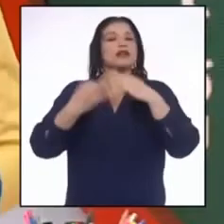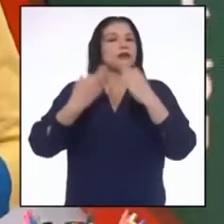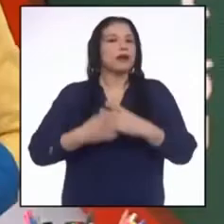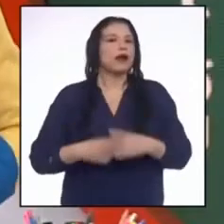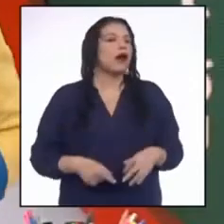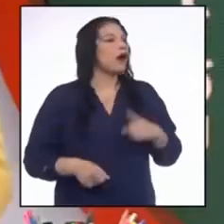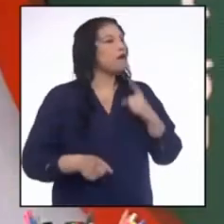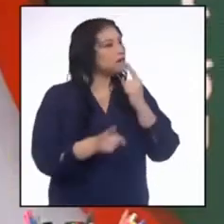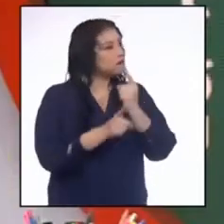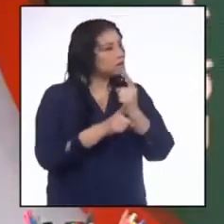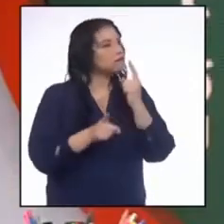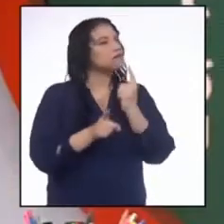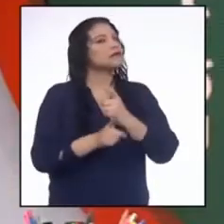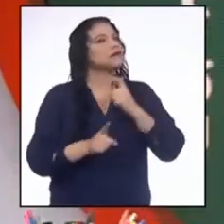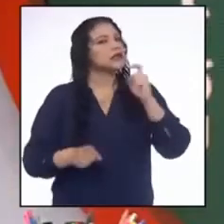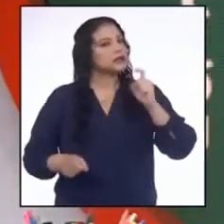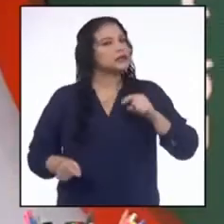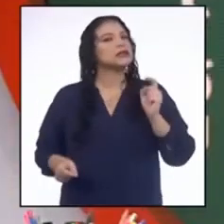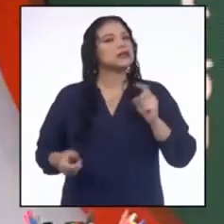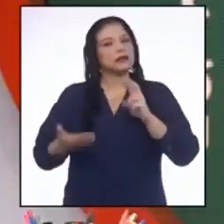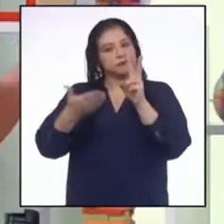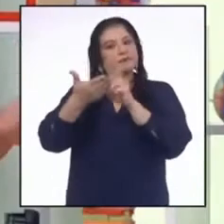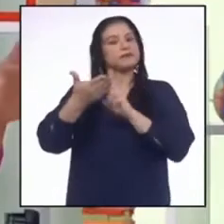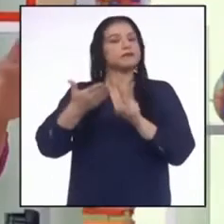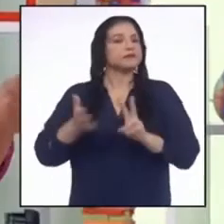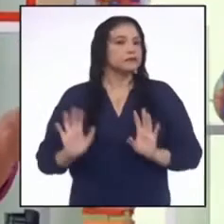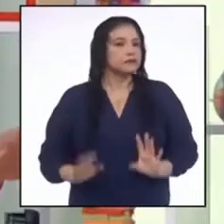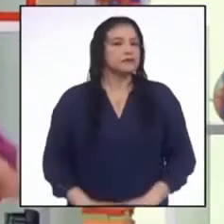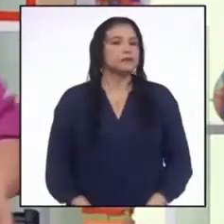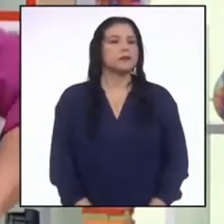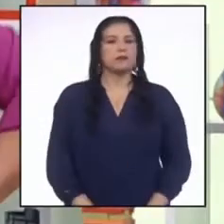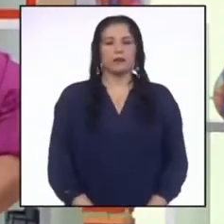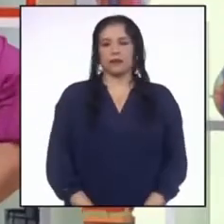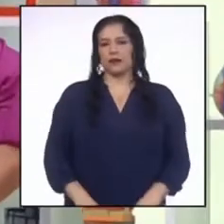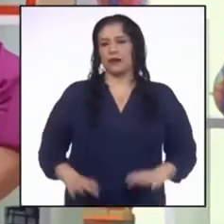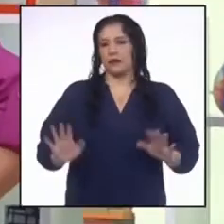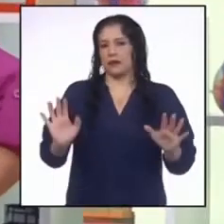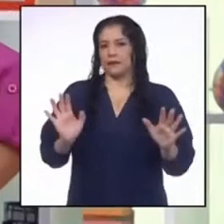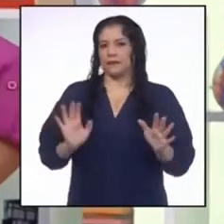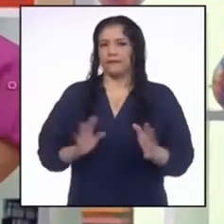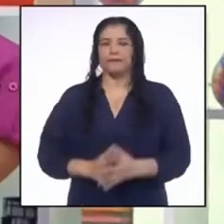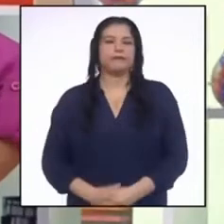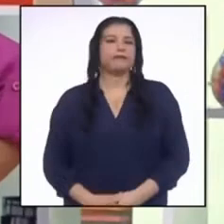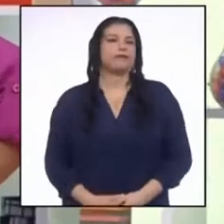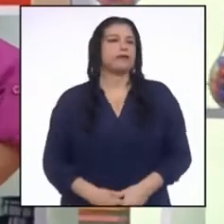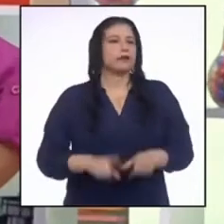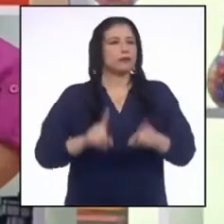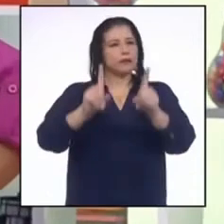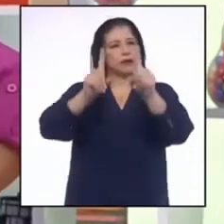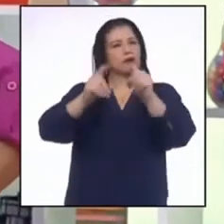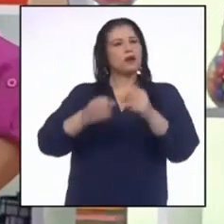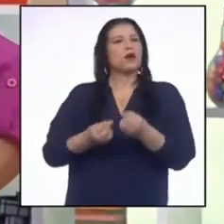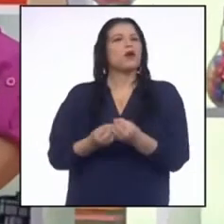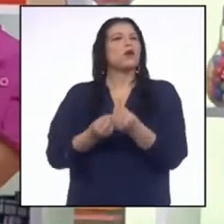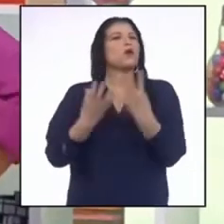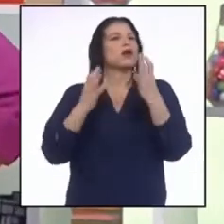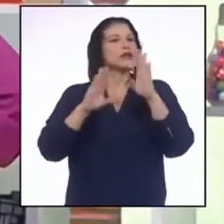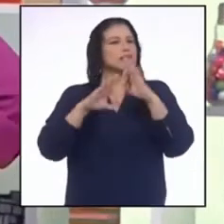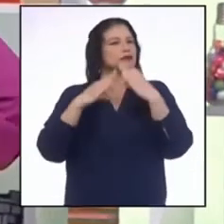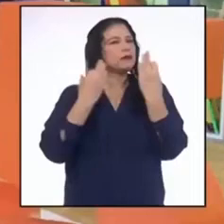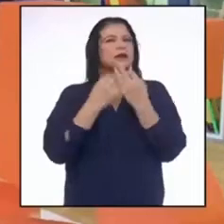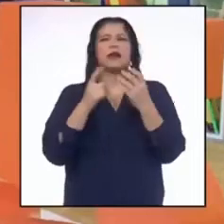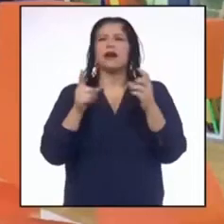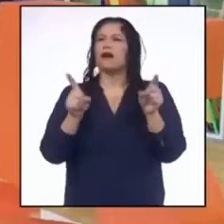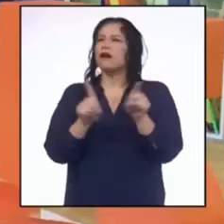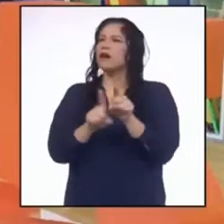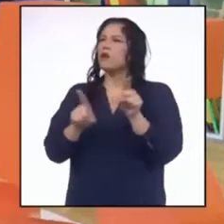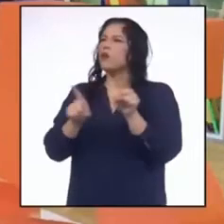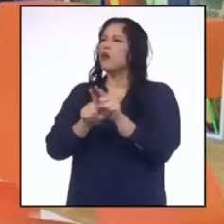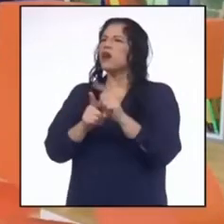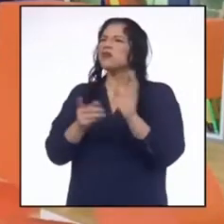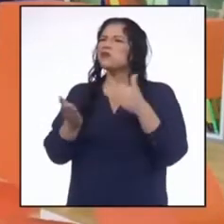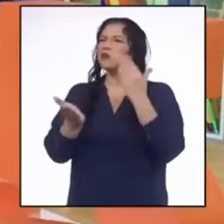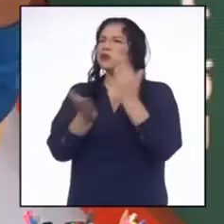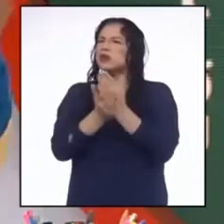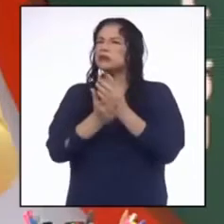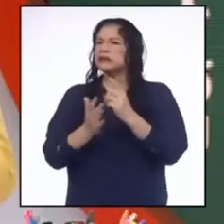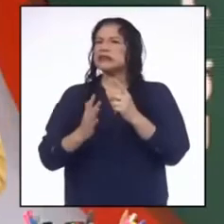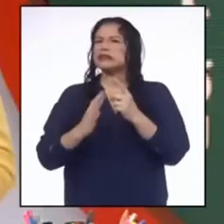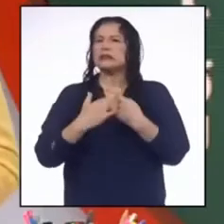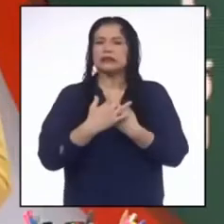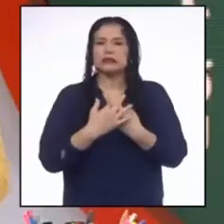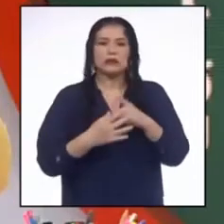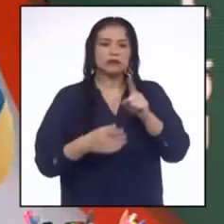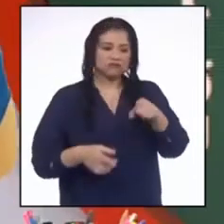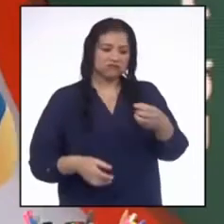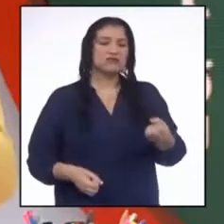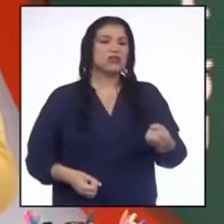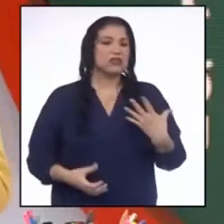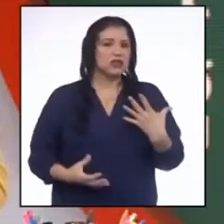Era realmente necesario que leyéramos ese correo. A ver, Junior, ¿cuántas familias estarán pasando por la misma situación? Lo